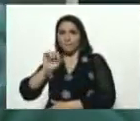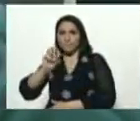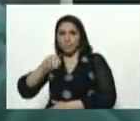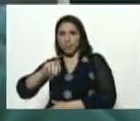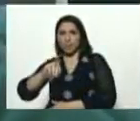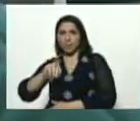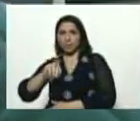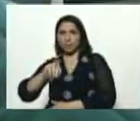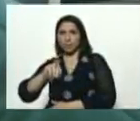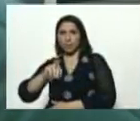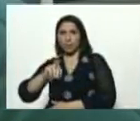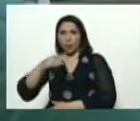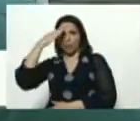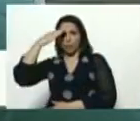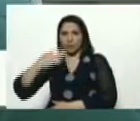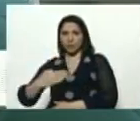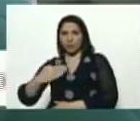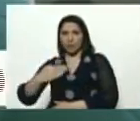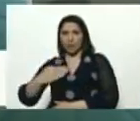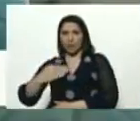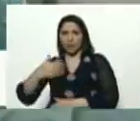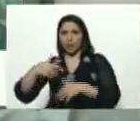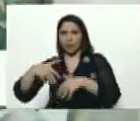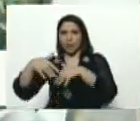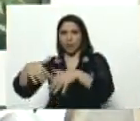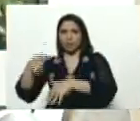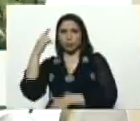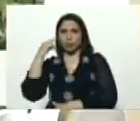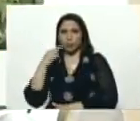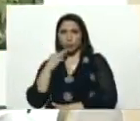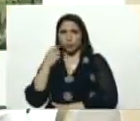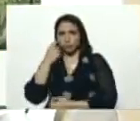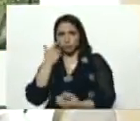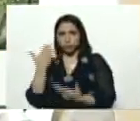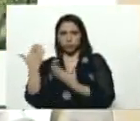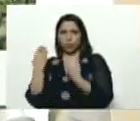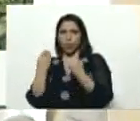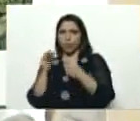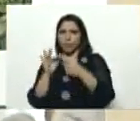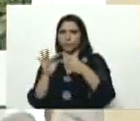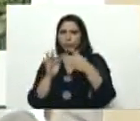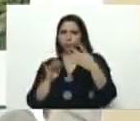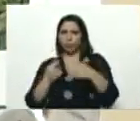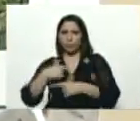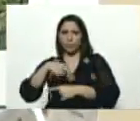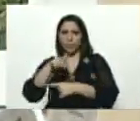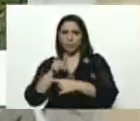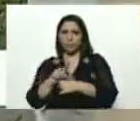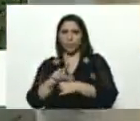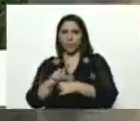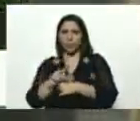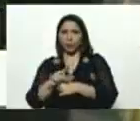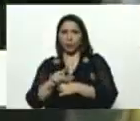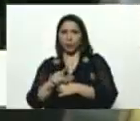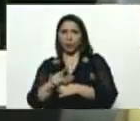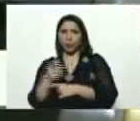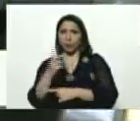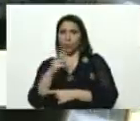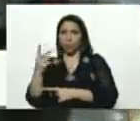Cipolletti es oficial del ejército bolivariano y le va a describir a usted cómo funciona este primer prototipo tipo AMBUD.